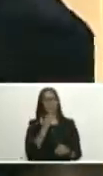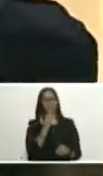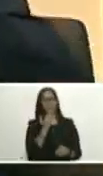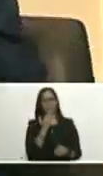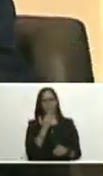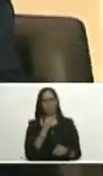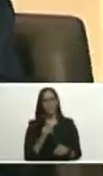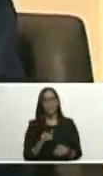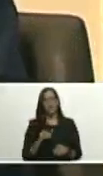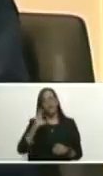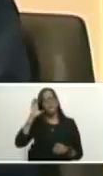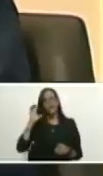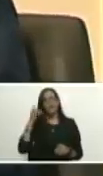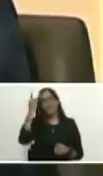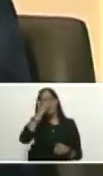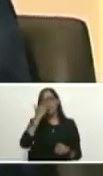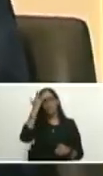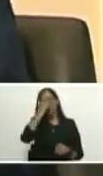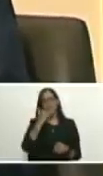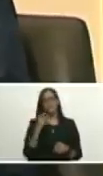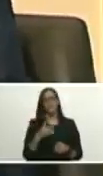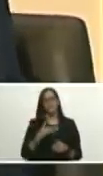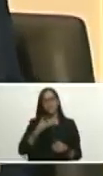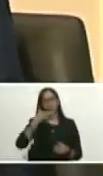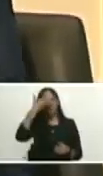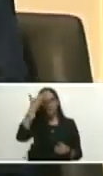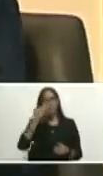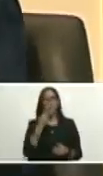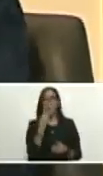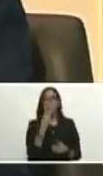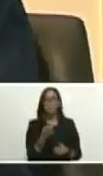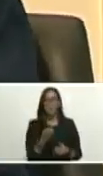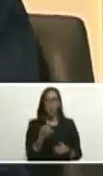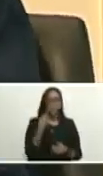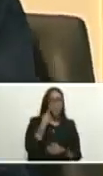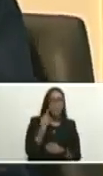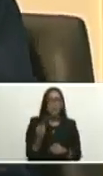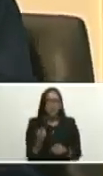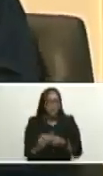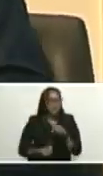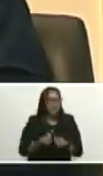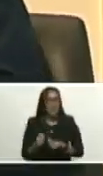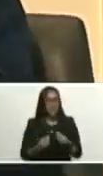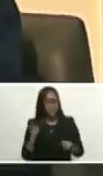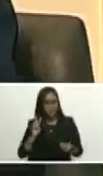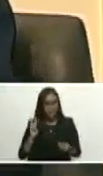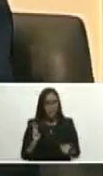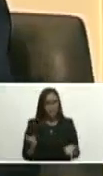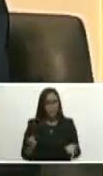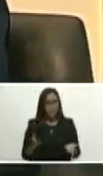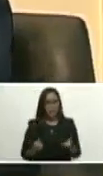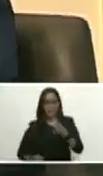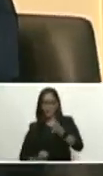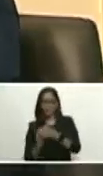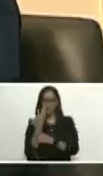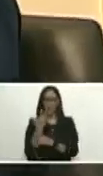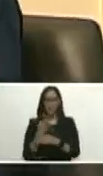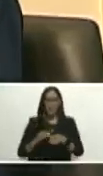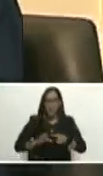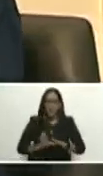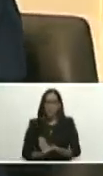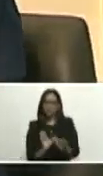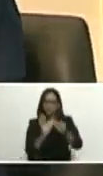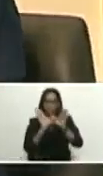países de África del Medio Oriente que nos han visitado para ver que ha hecho Venezuela para insurgir como el ave fénix